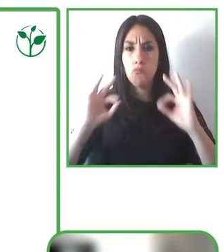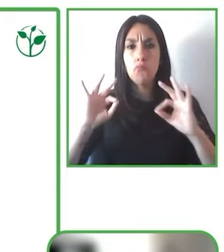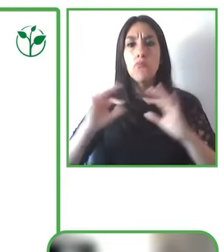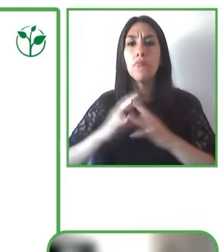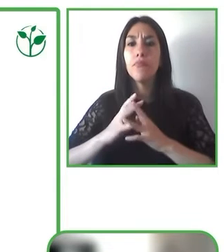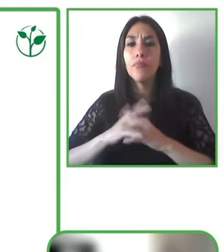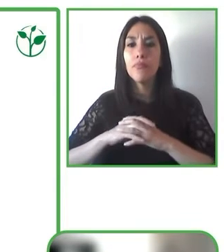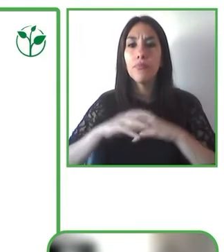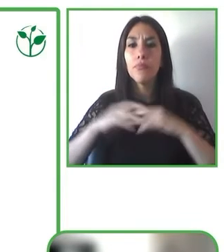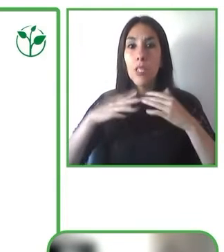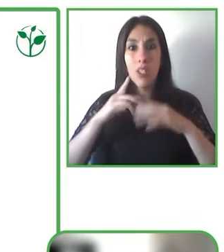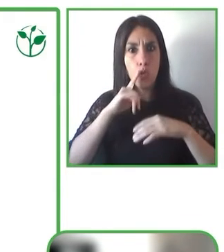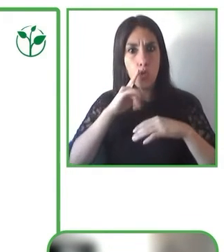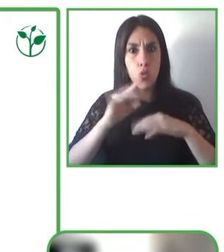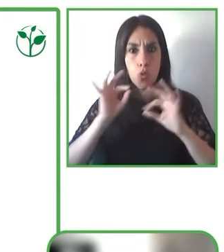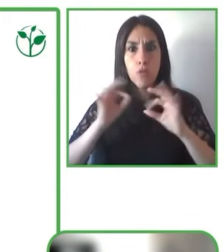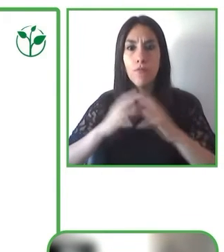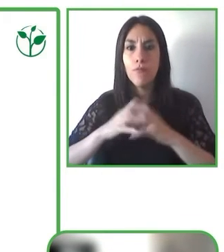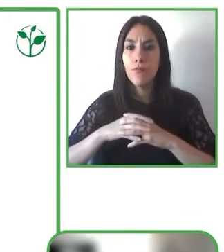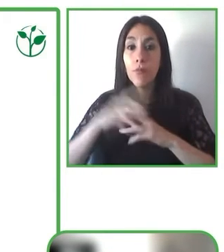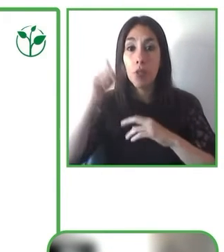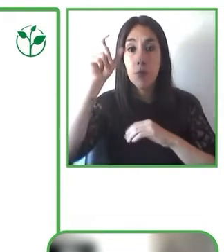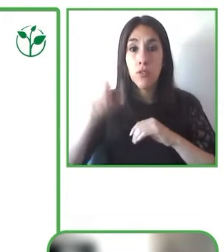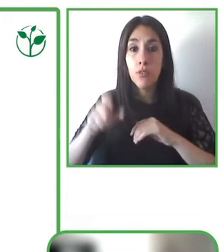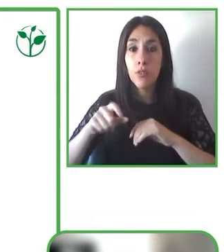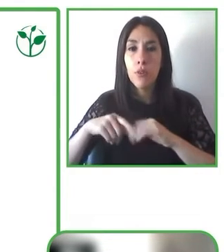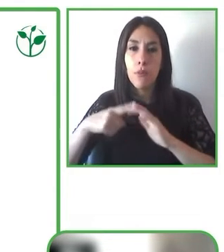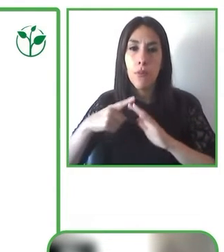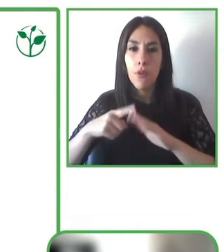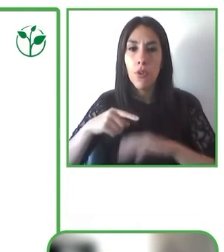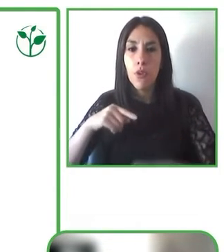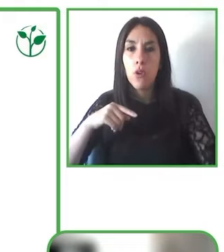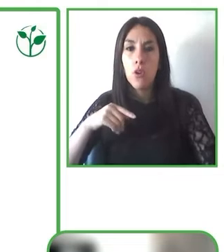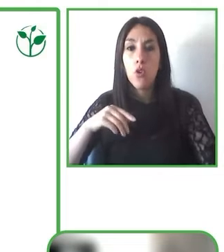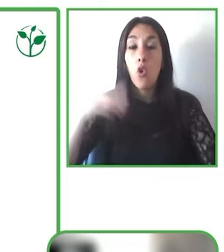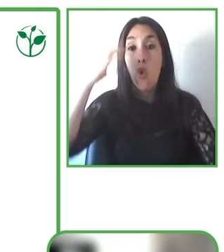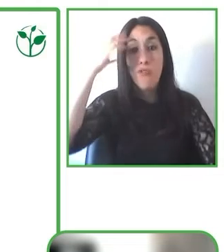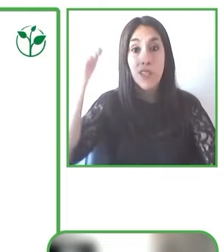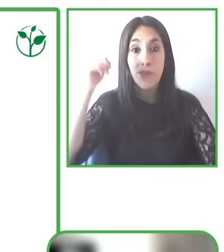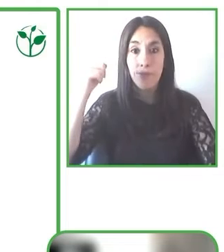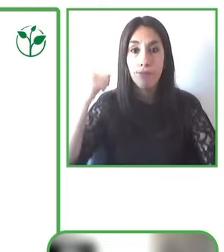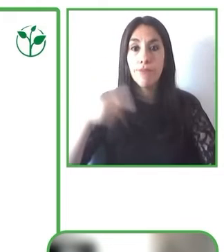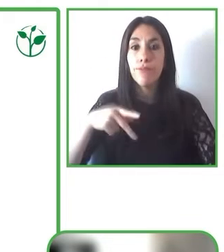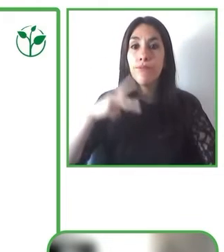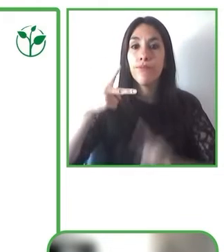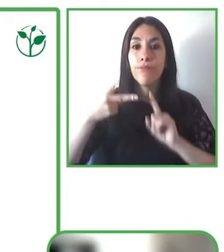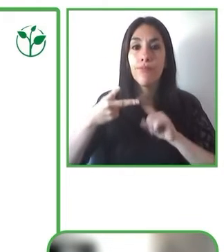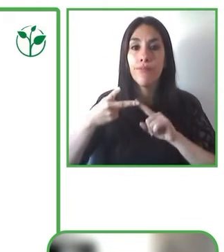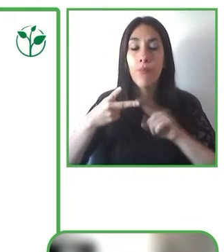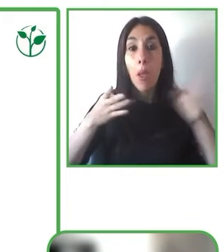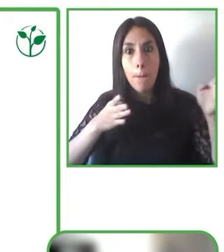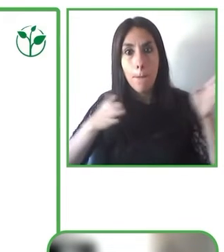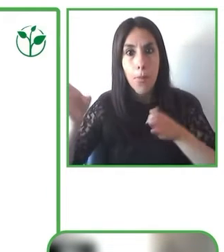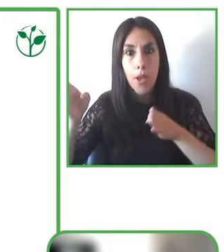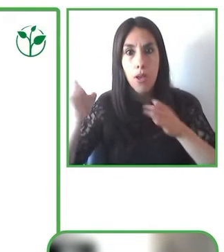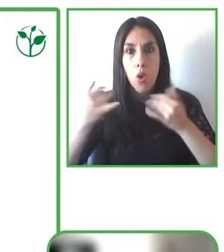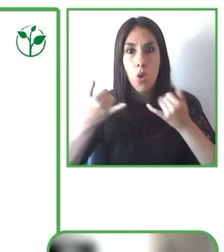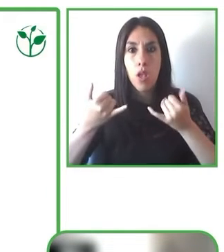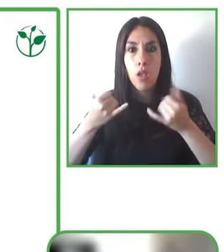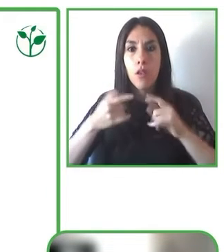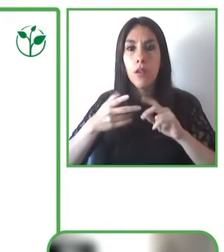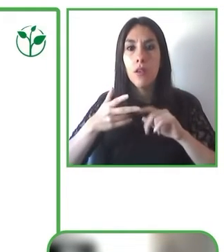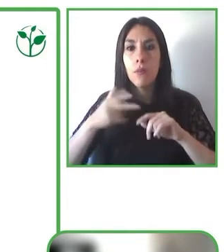gobierno, un proveedor, un personal de ventas, etcétera.